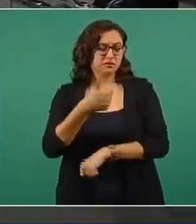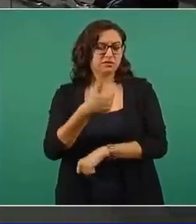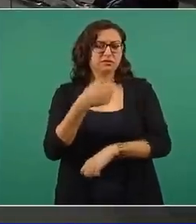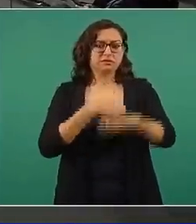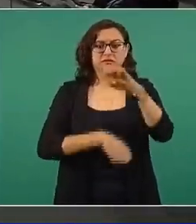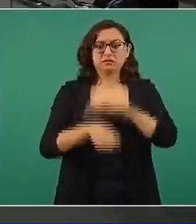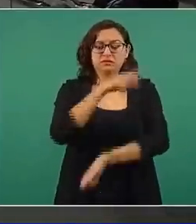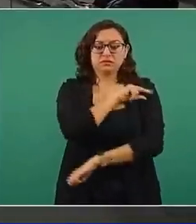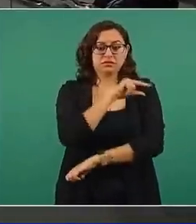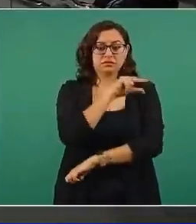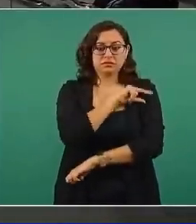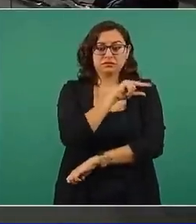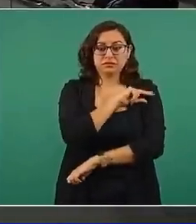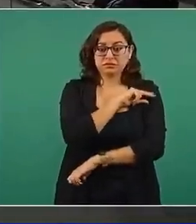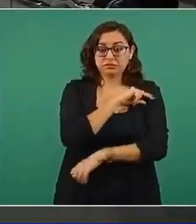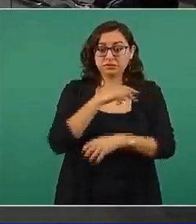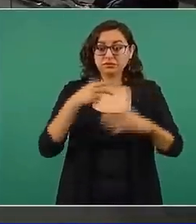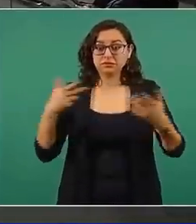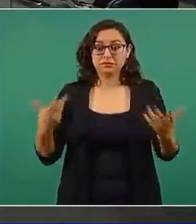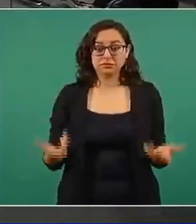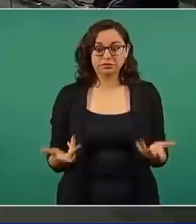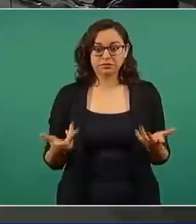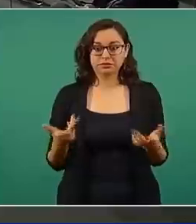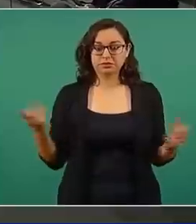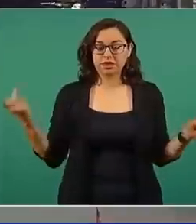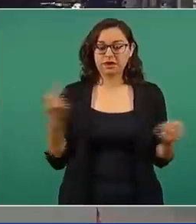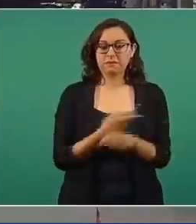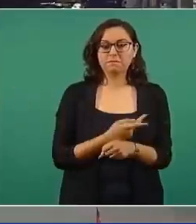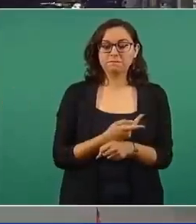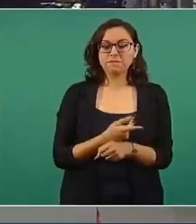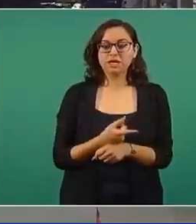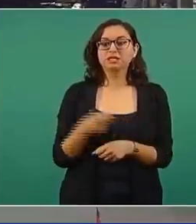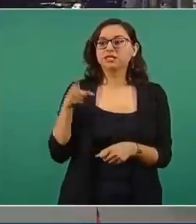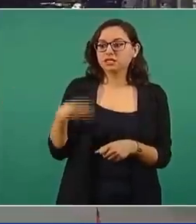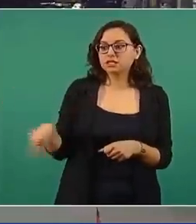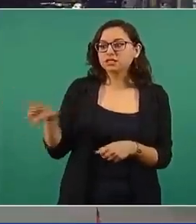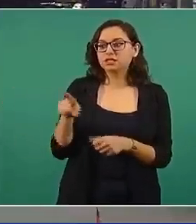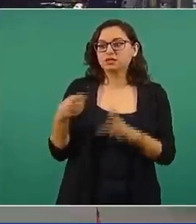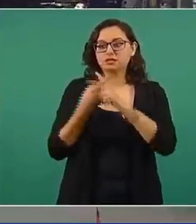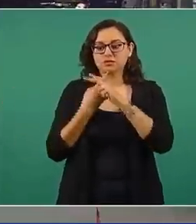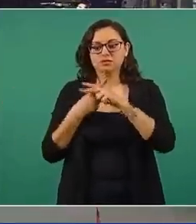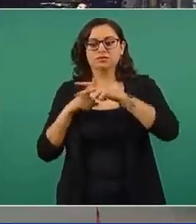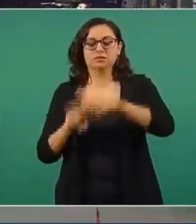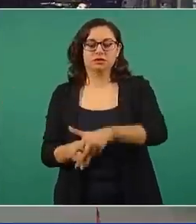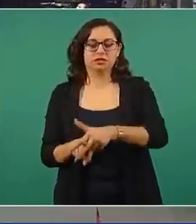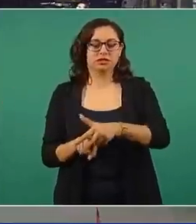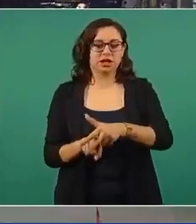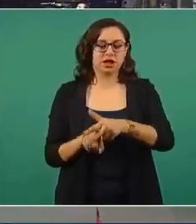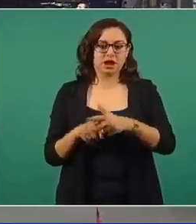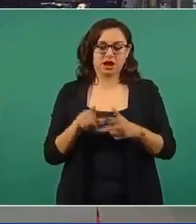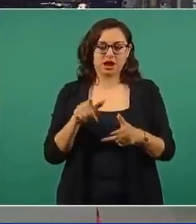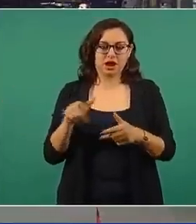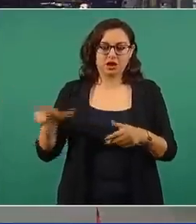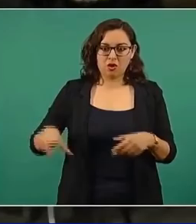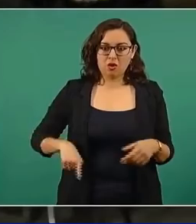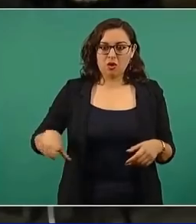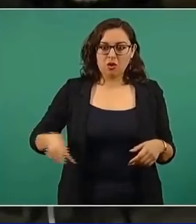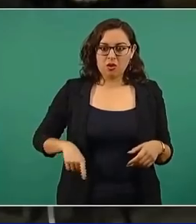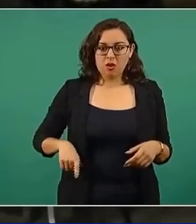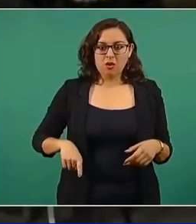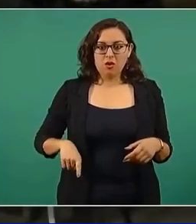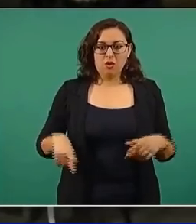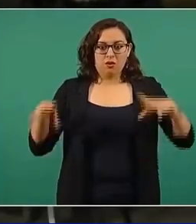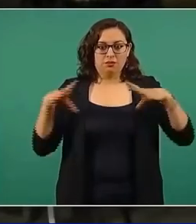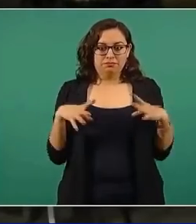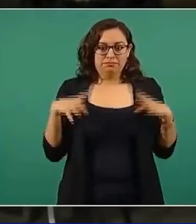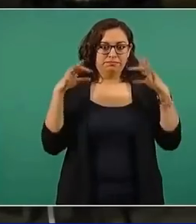11 empresas se crearon al inicio de estos mandatos de estos hermanos Vázquez Parisi. Ellos son